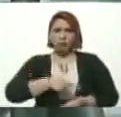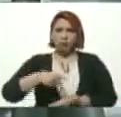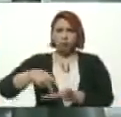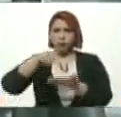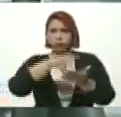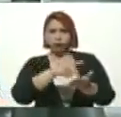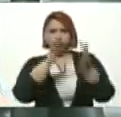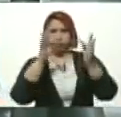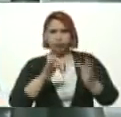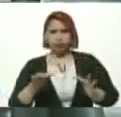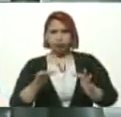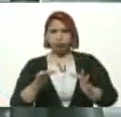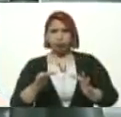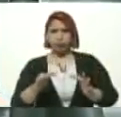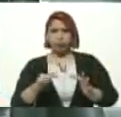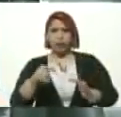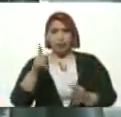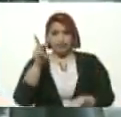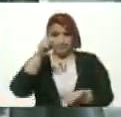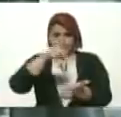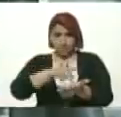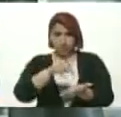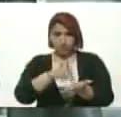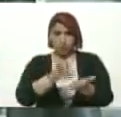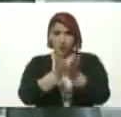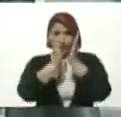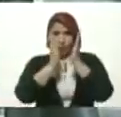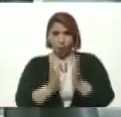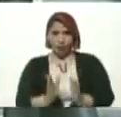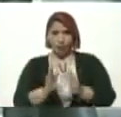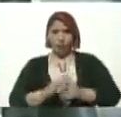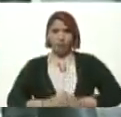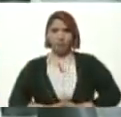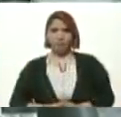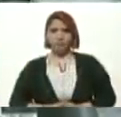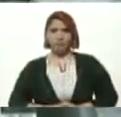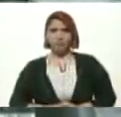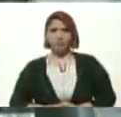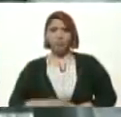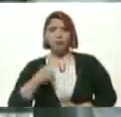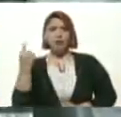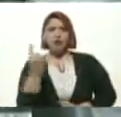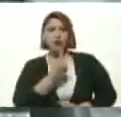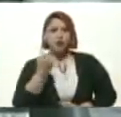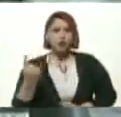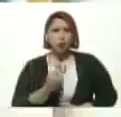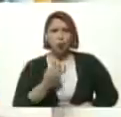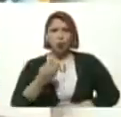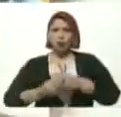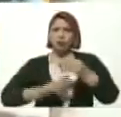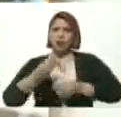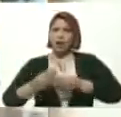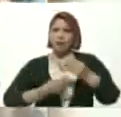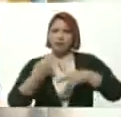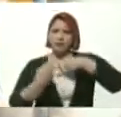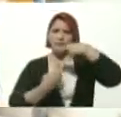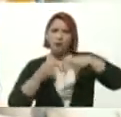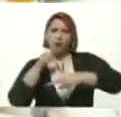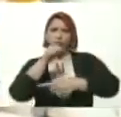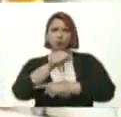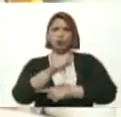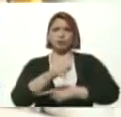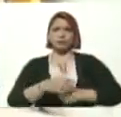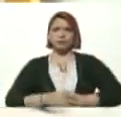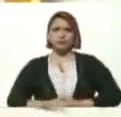Presencial Acá en el Complejo Educativo Andrés Bello Presidente Y esto Solo Se realiza En revolución Mi